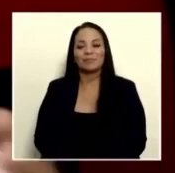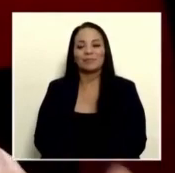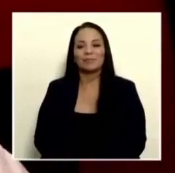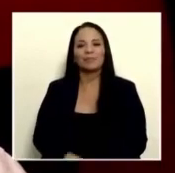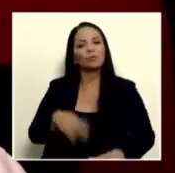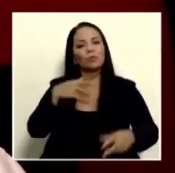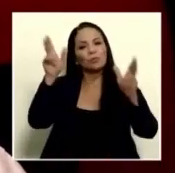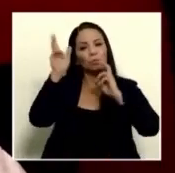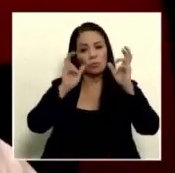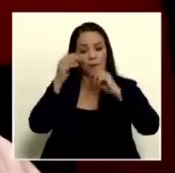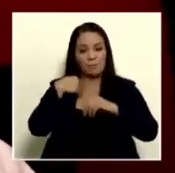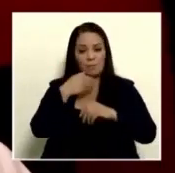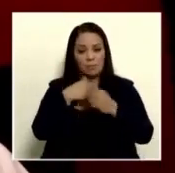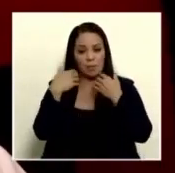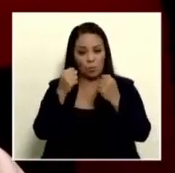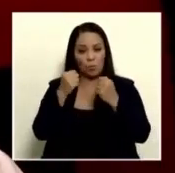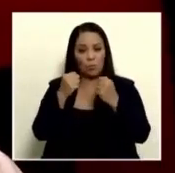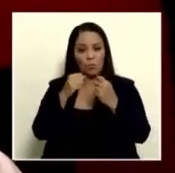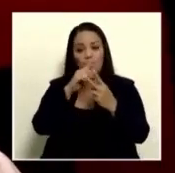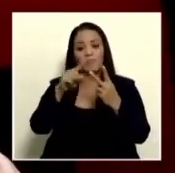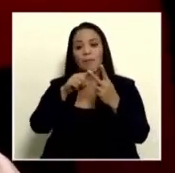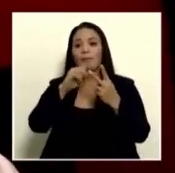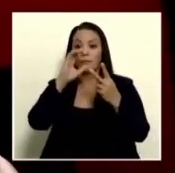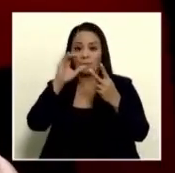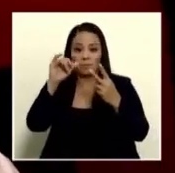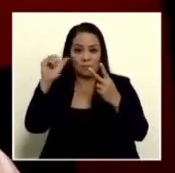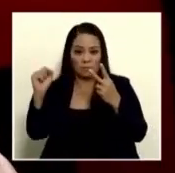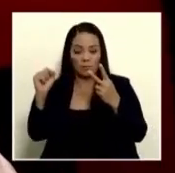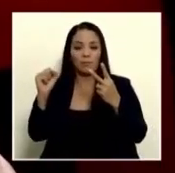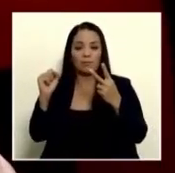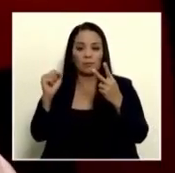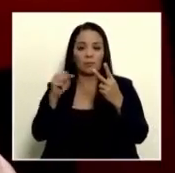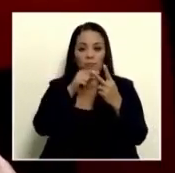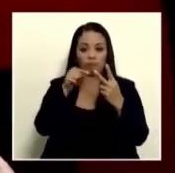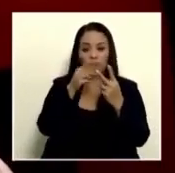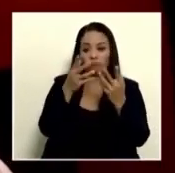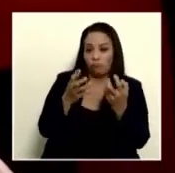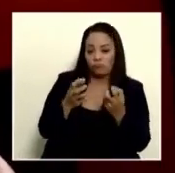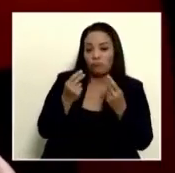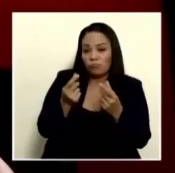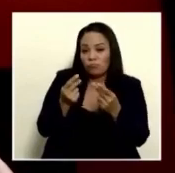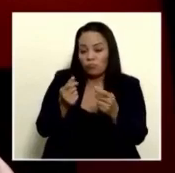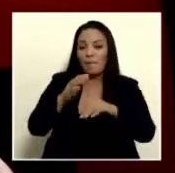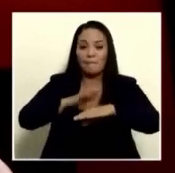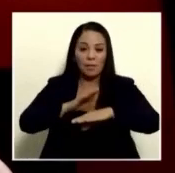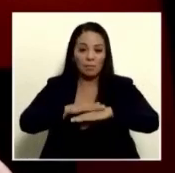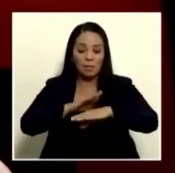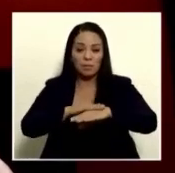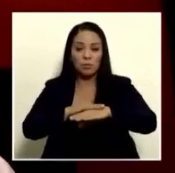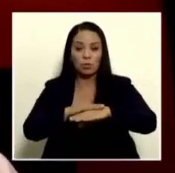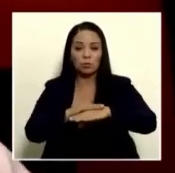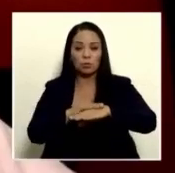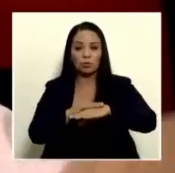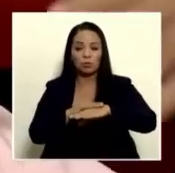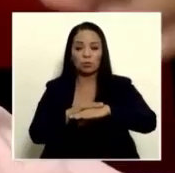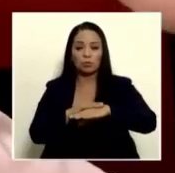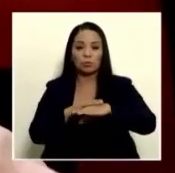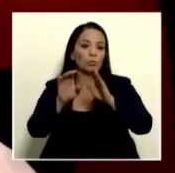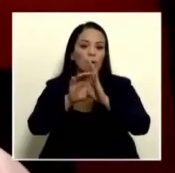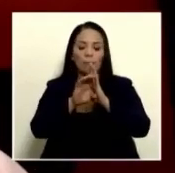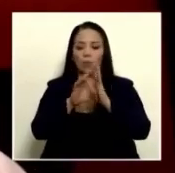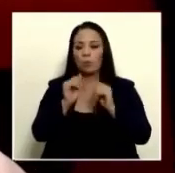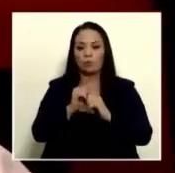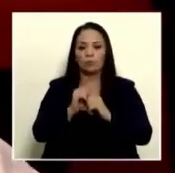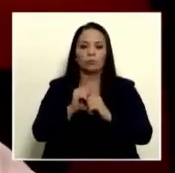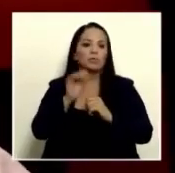escuché que el ministerio de salud y la caja costarricense del seguro social pretenden agilizar permisos por ejemplo si la